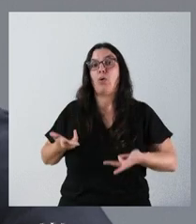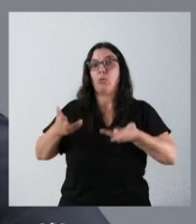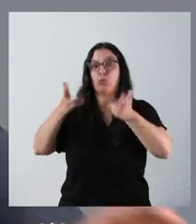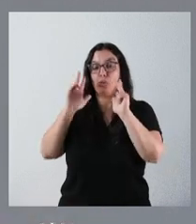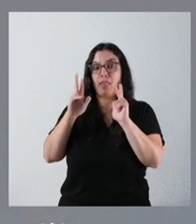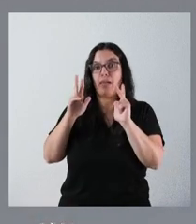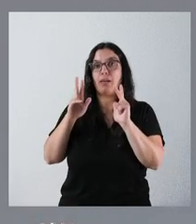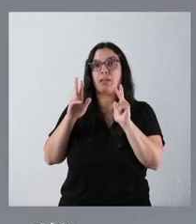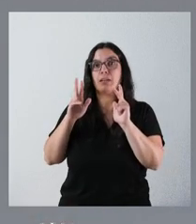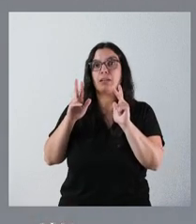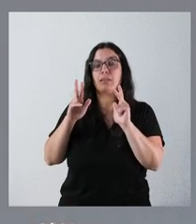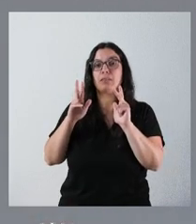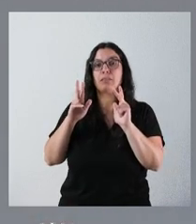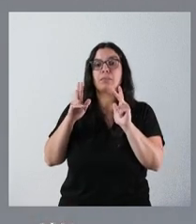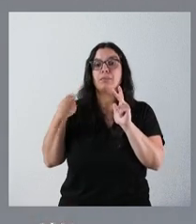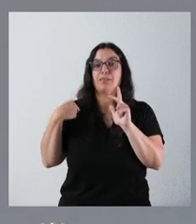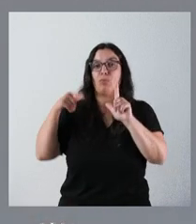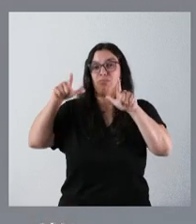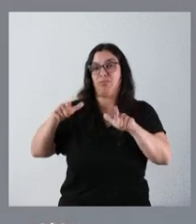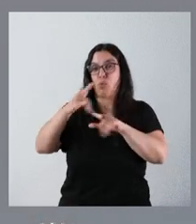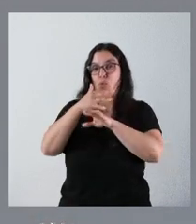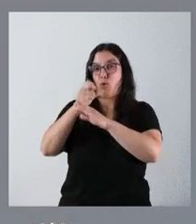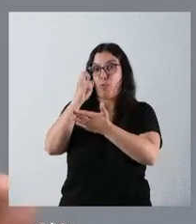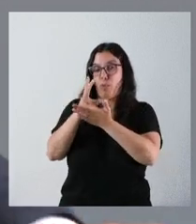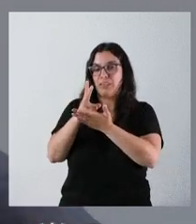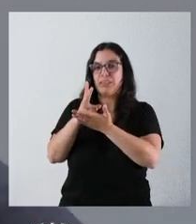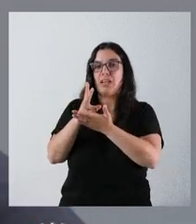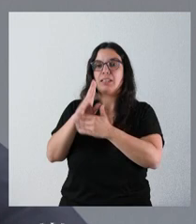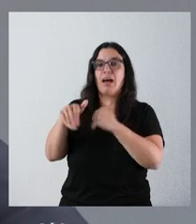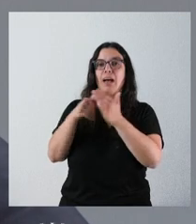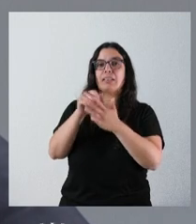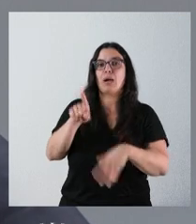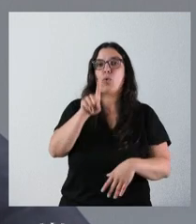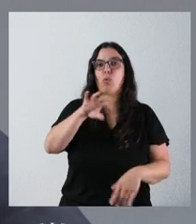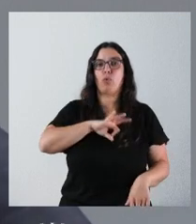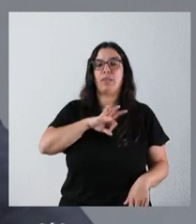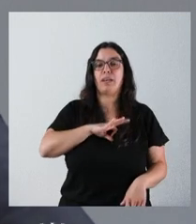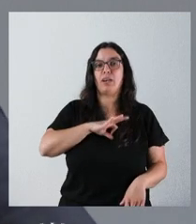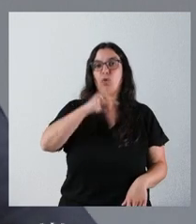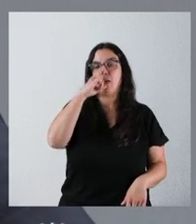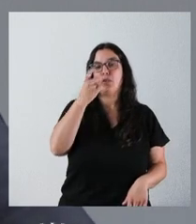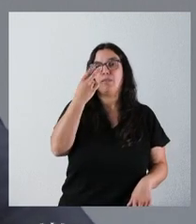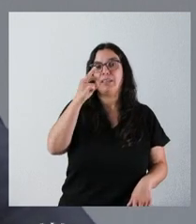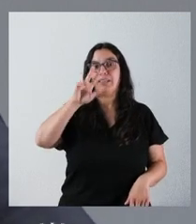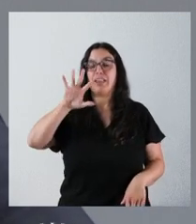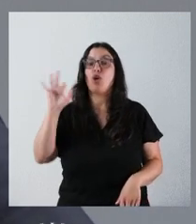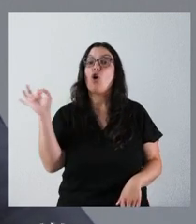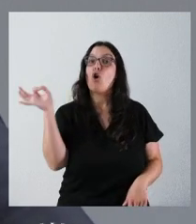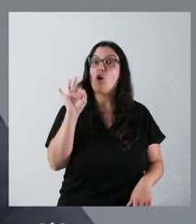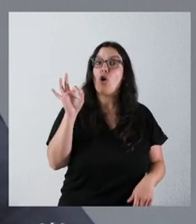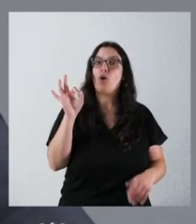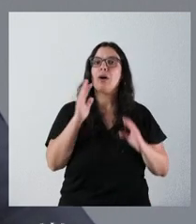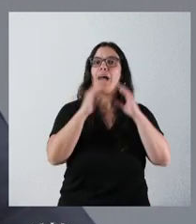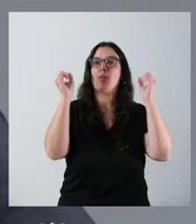salones de juego y de las casas de apuestas, como les señalaba, hasta el 1 de enero de 2025 o hasta que se apruebe el